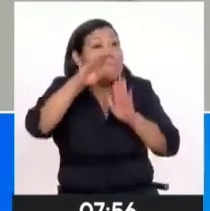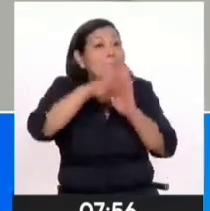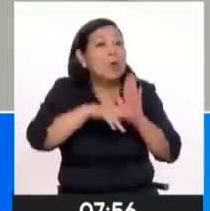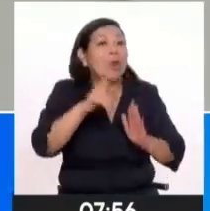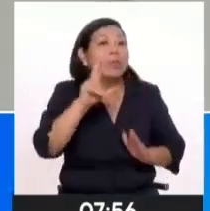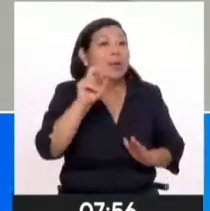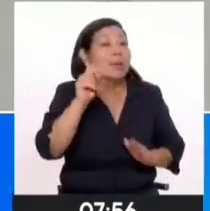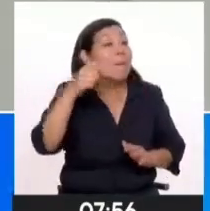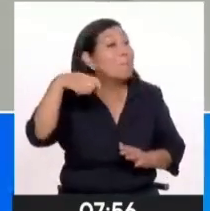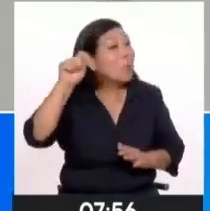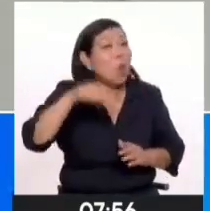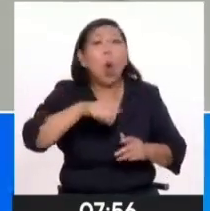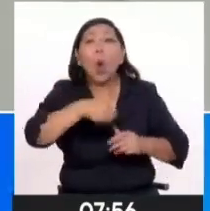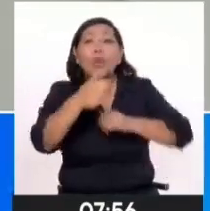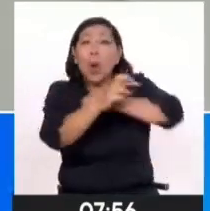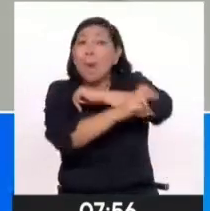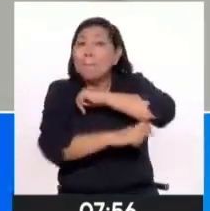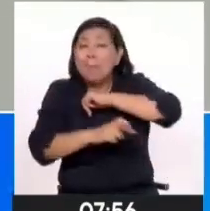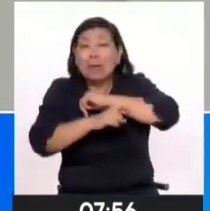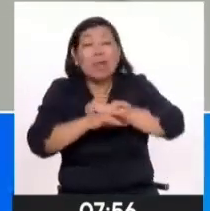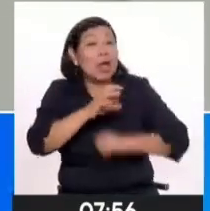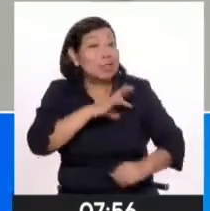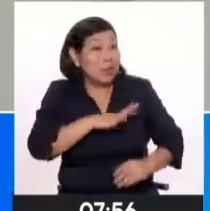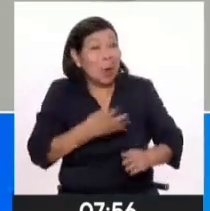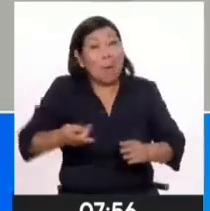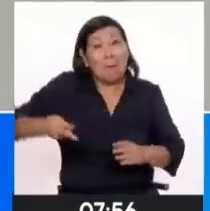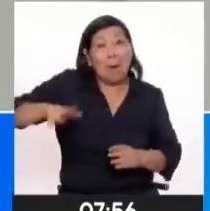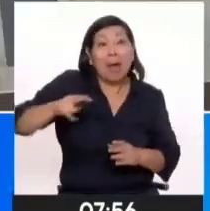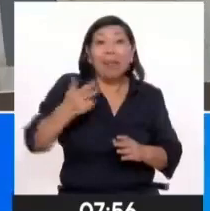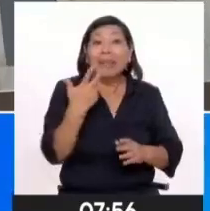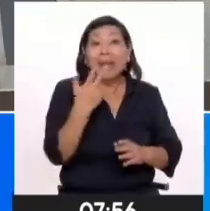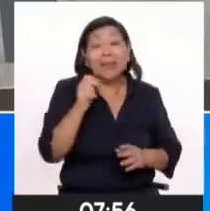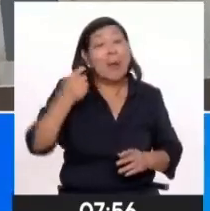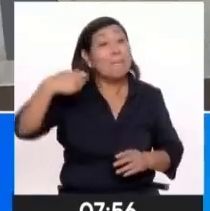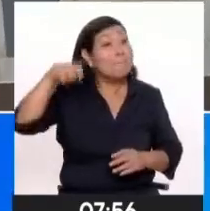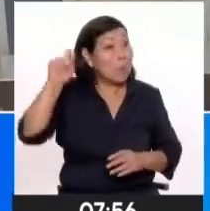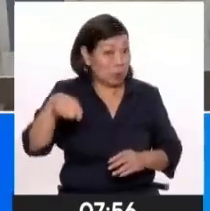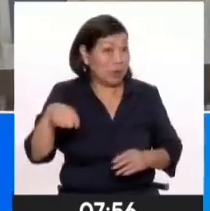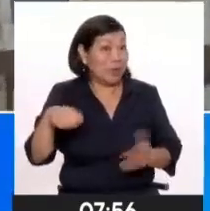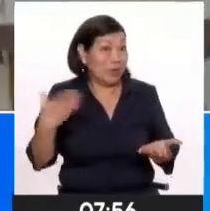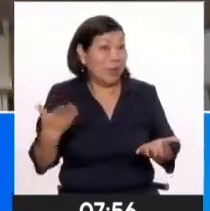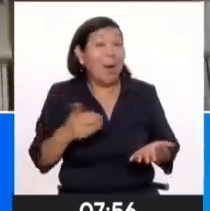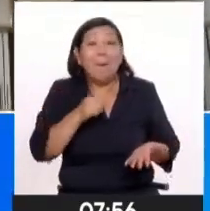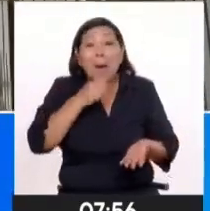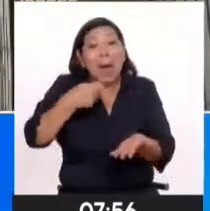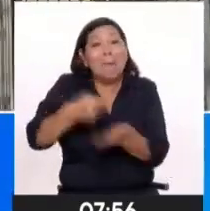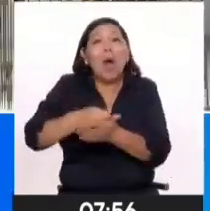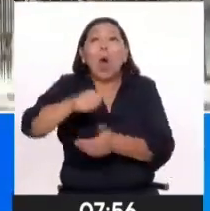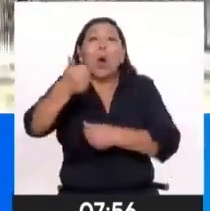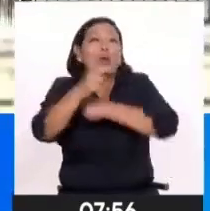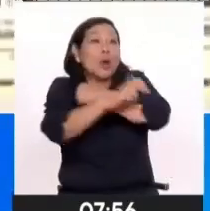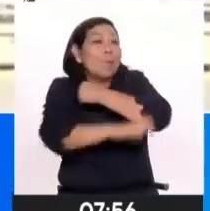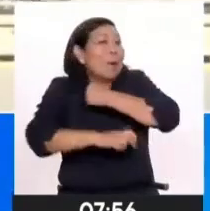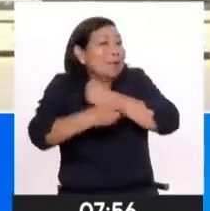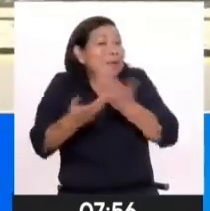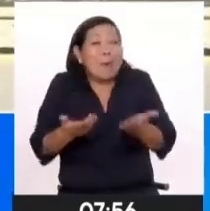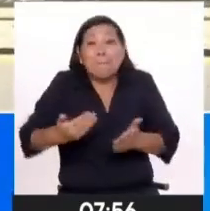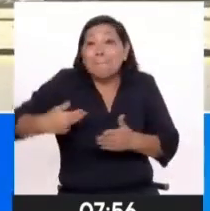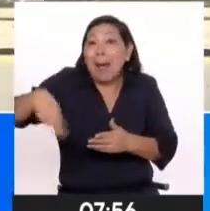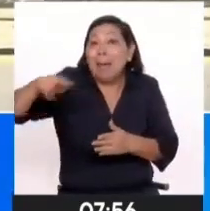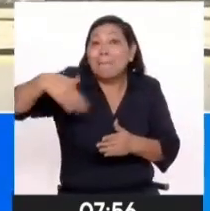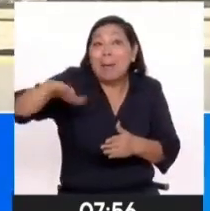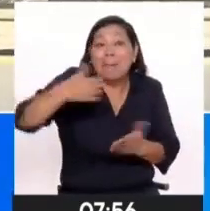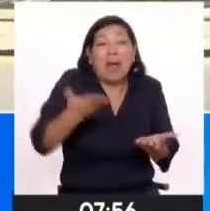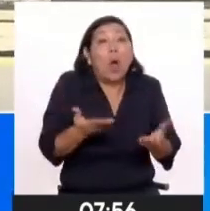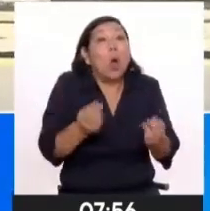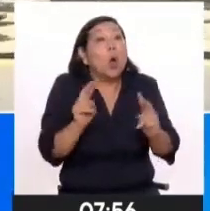El dólar es una de las monedas que genera mayor demanda de cambio. Andina Según los especialistas,